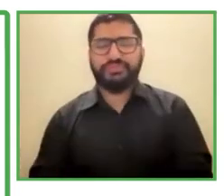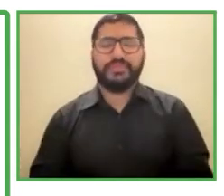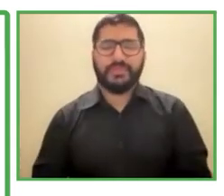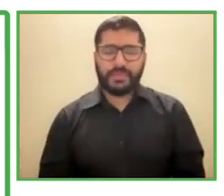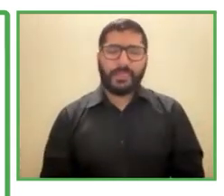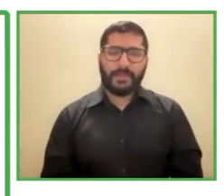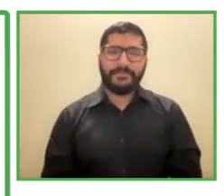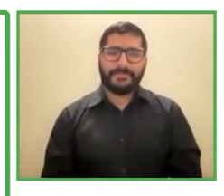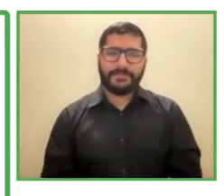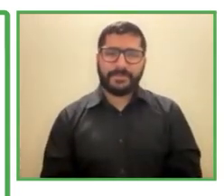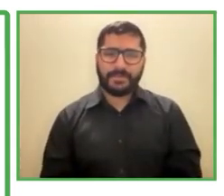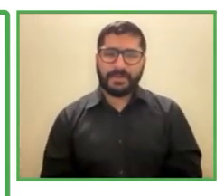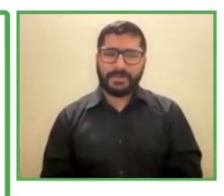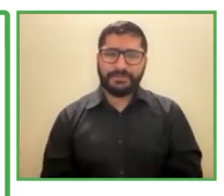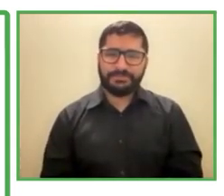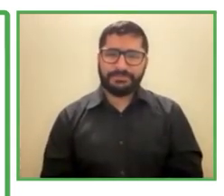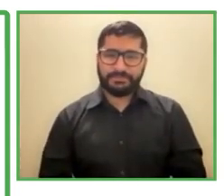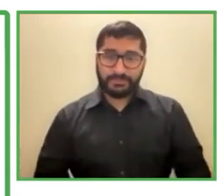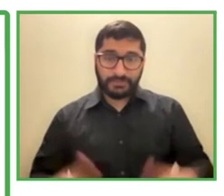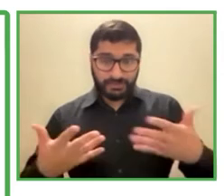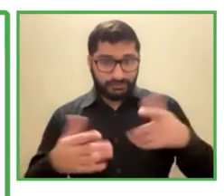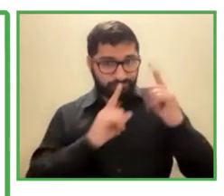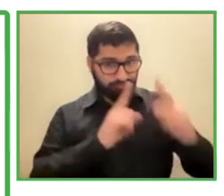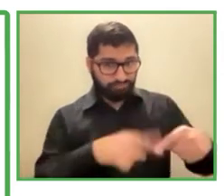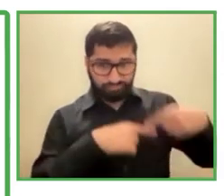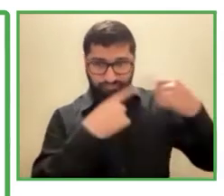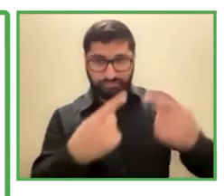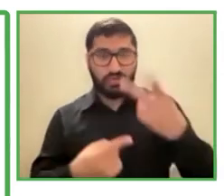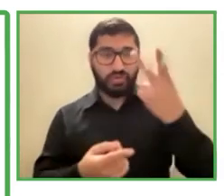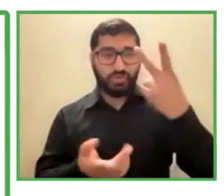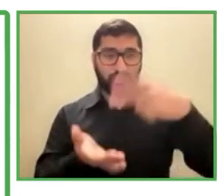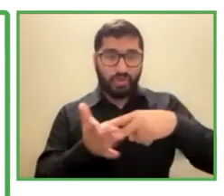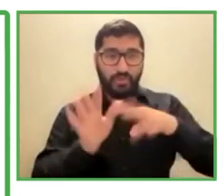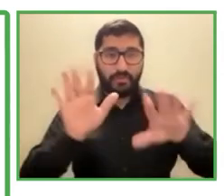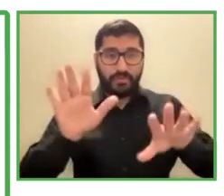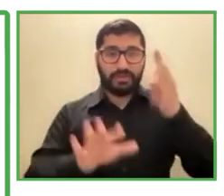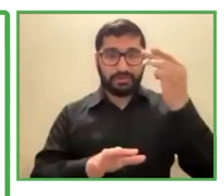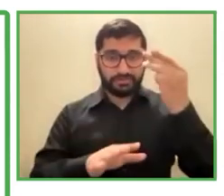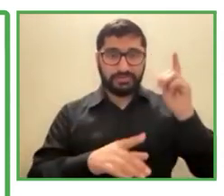en 2013 en 2013 nuestro